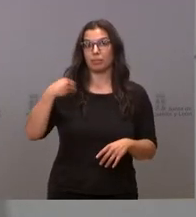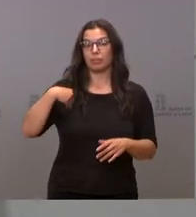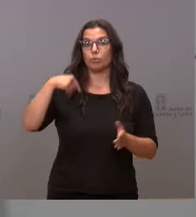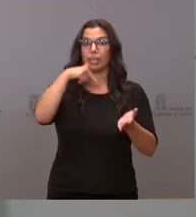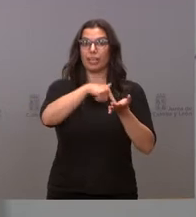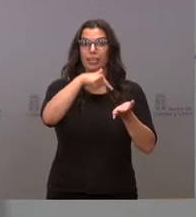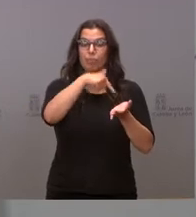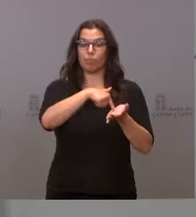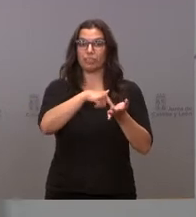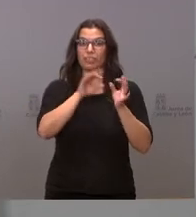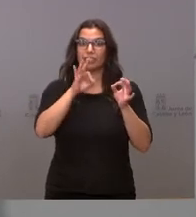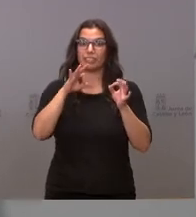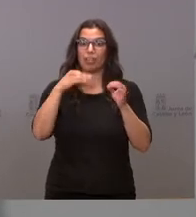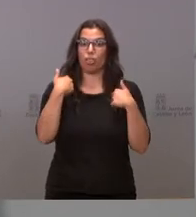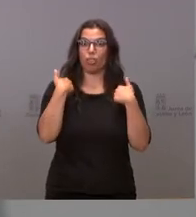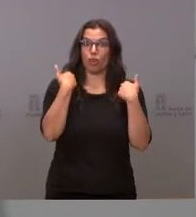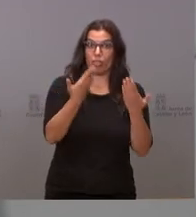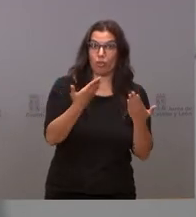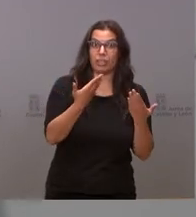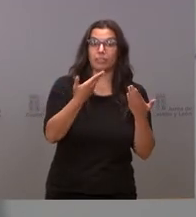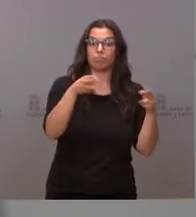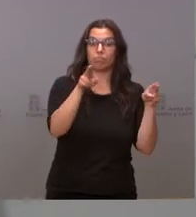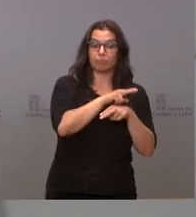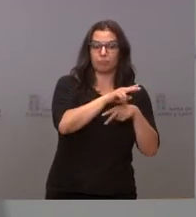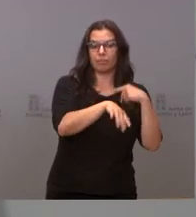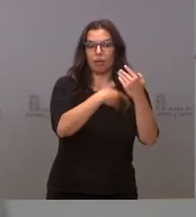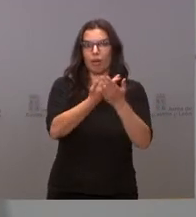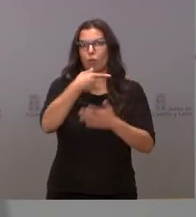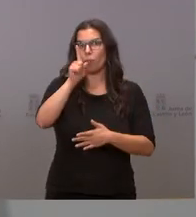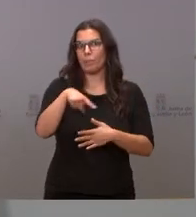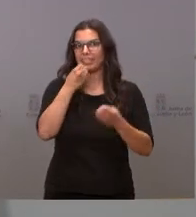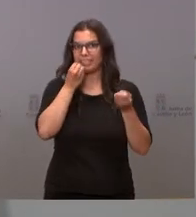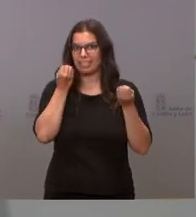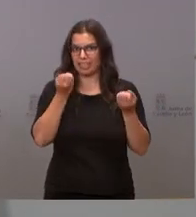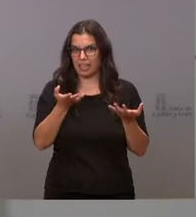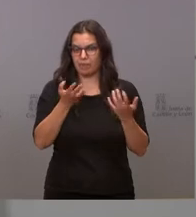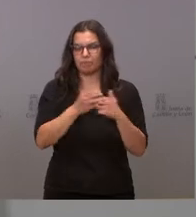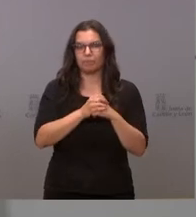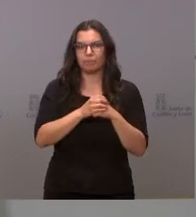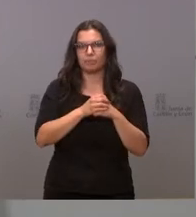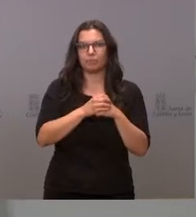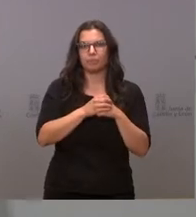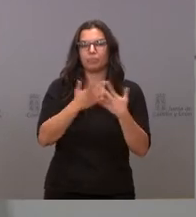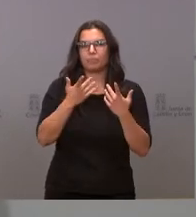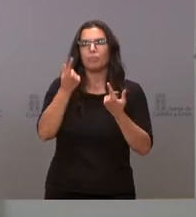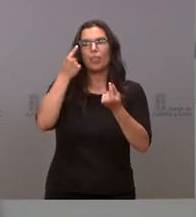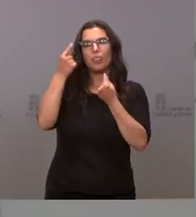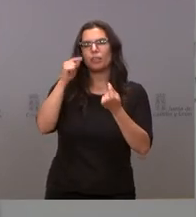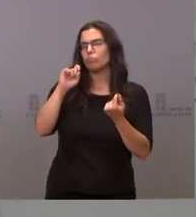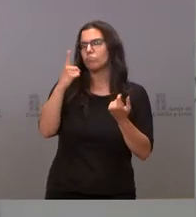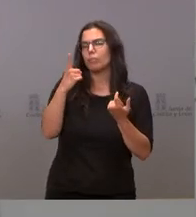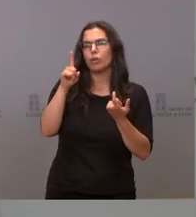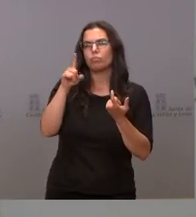de donaciones. Los datos, ¿qué es lo que nos indican en primer lugar?